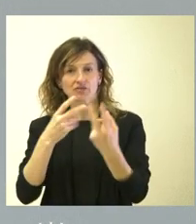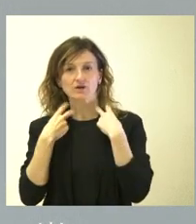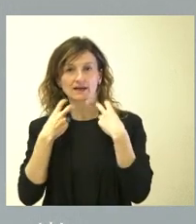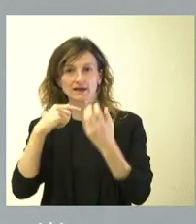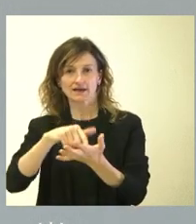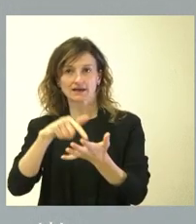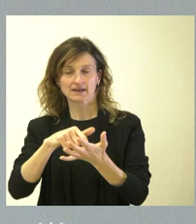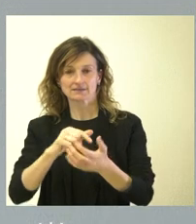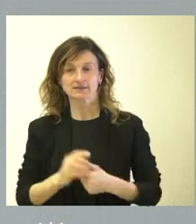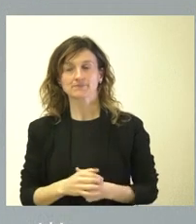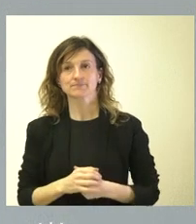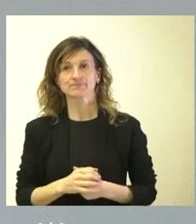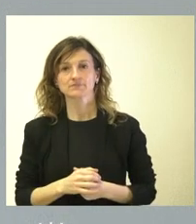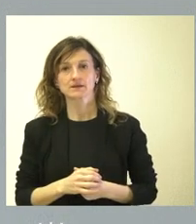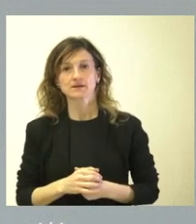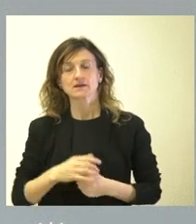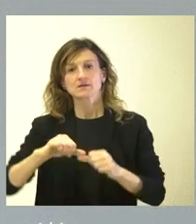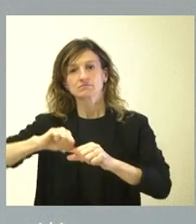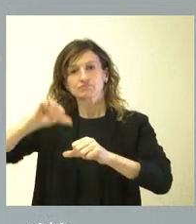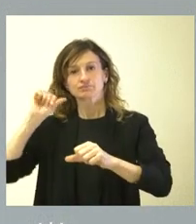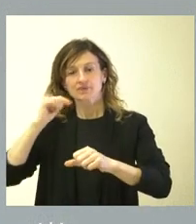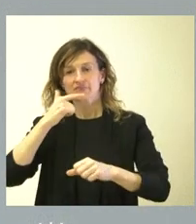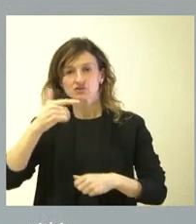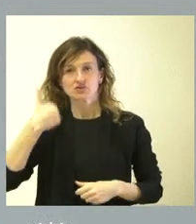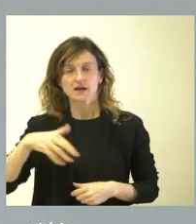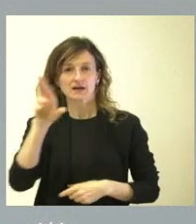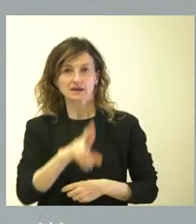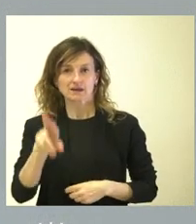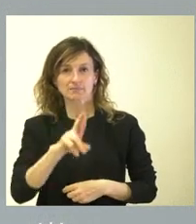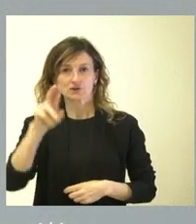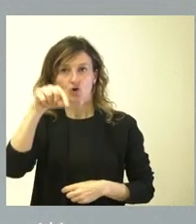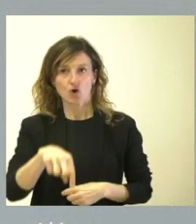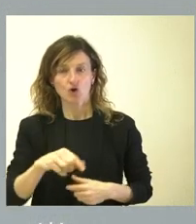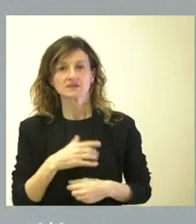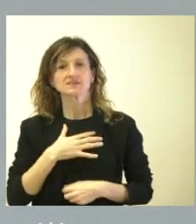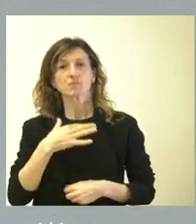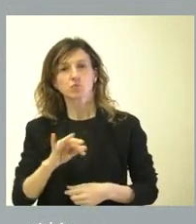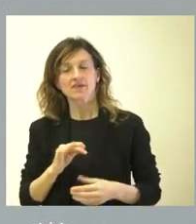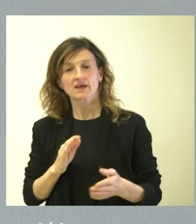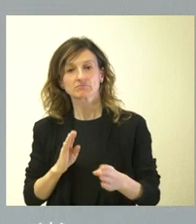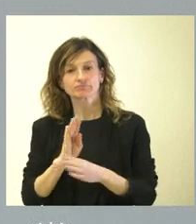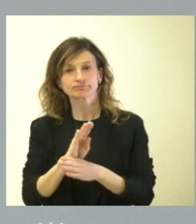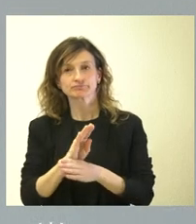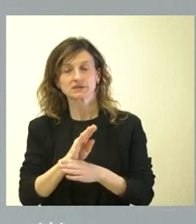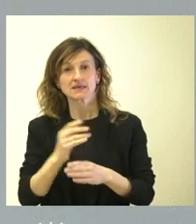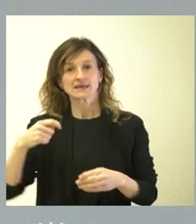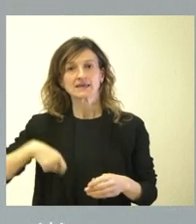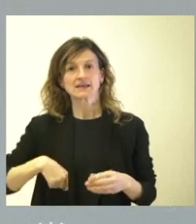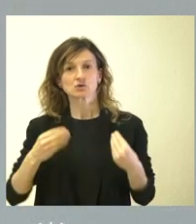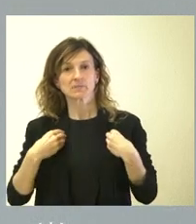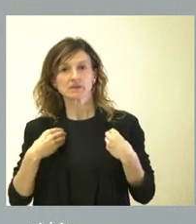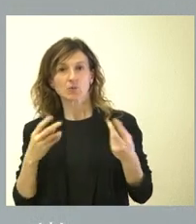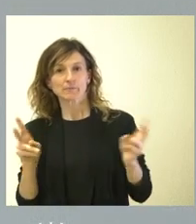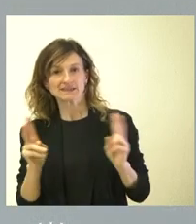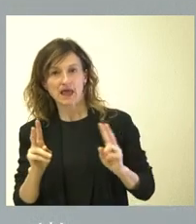físicas. Esto lo hemos hecho algunas veces y lo vuelvo a reiterar hoy. Por tanto, se puede recibir un ingreso mínimo vital, se